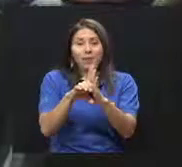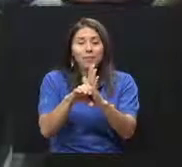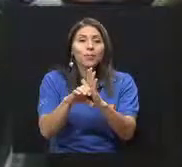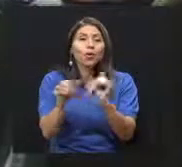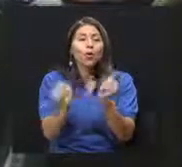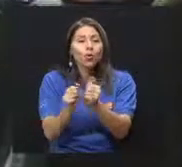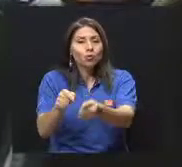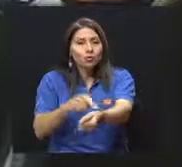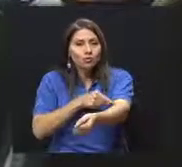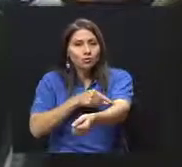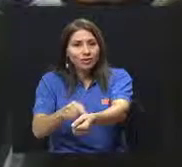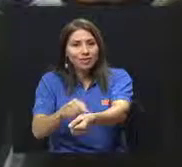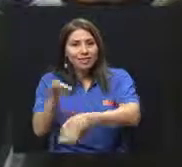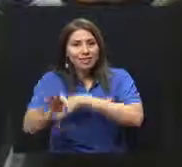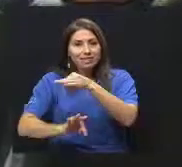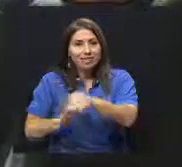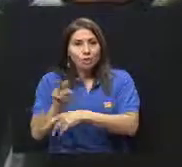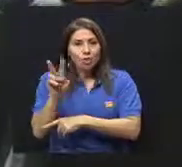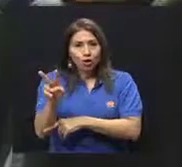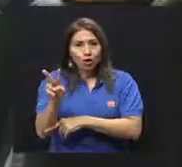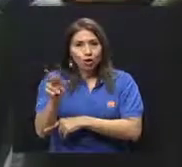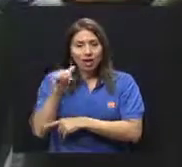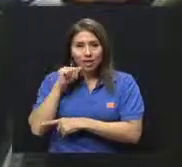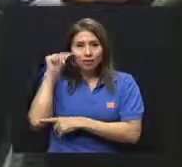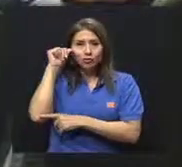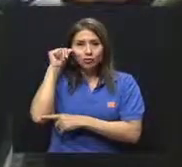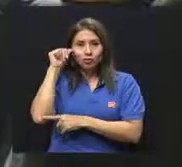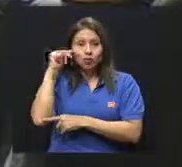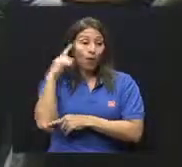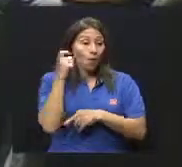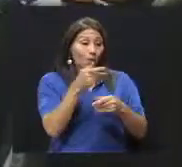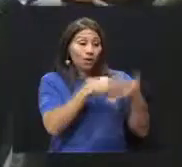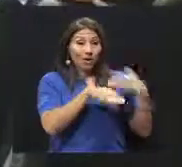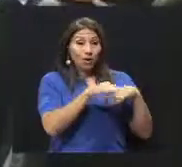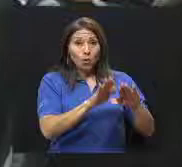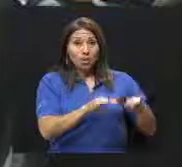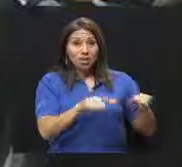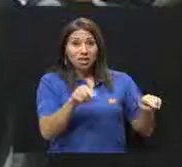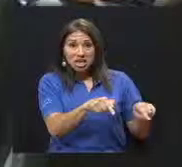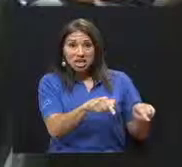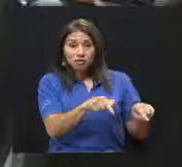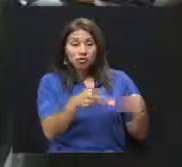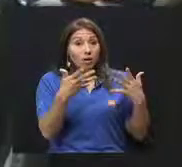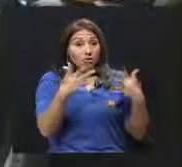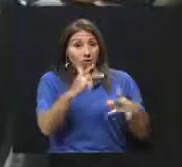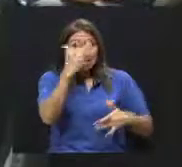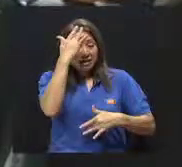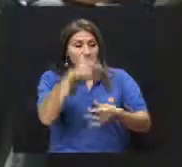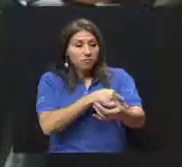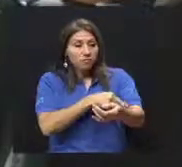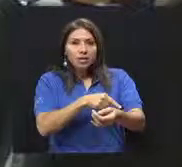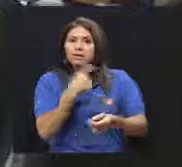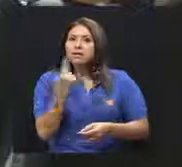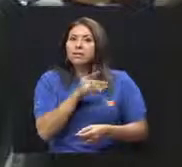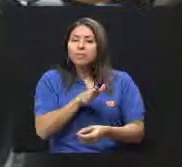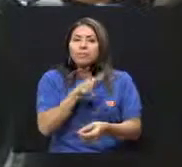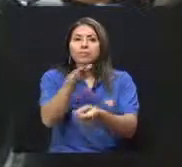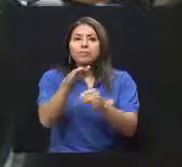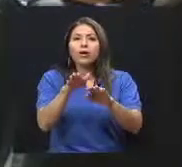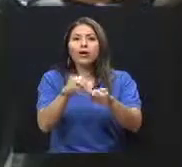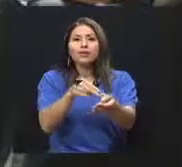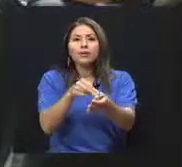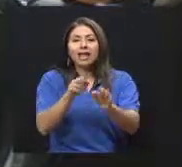niños que tienen un déficit de hormona de insulina, son todos vistos en el Hospital Nacional, en su inicio por médicos, pediatras, endocrinólogos.